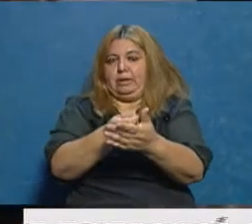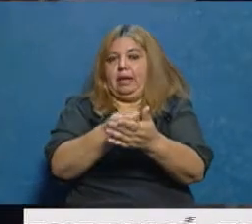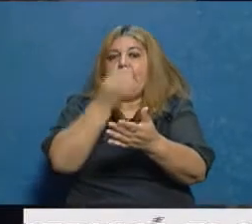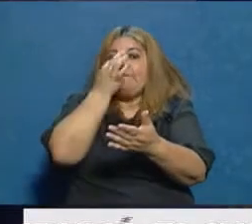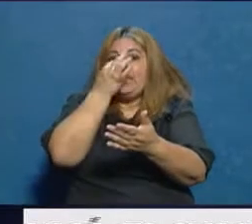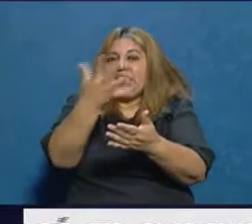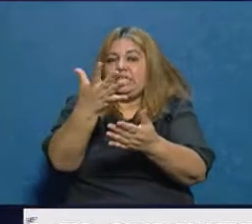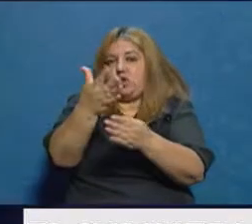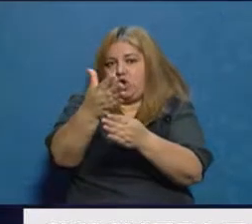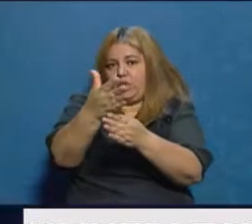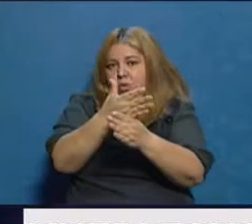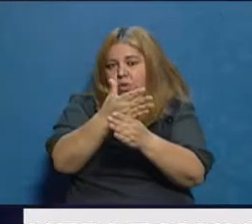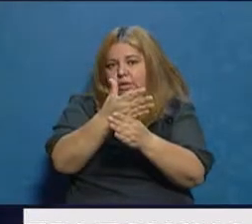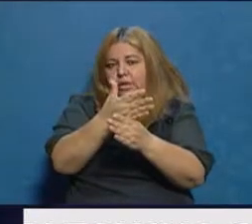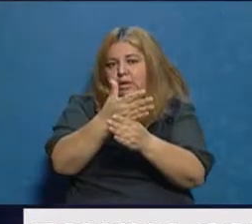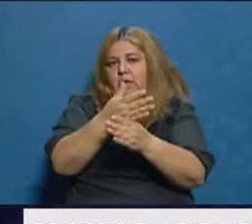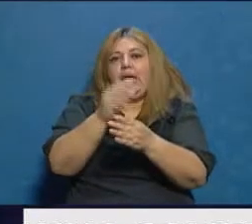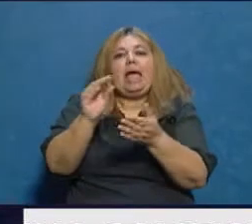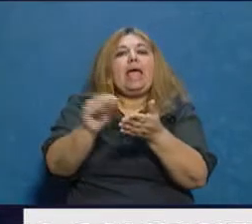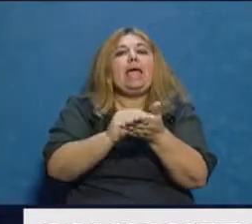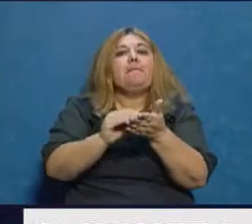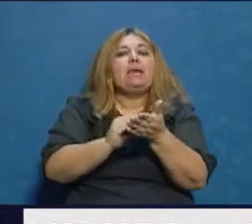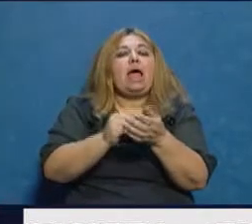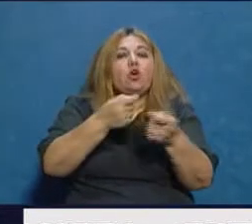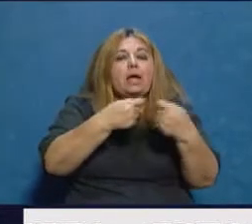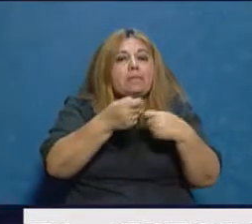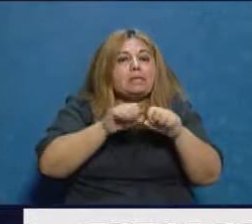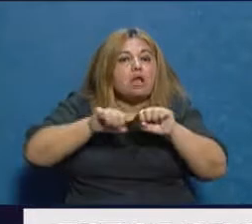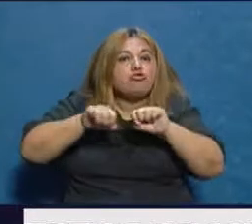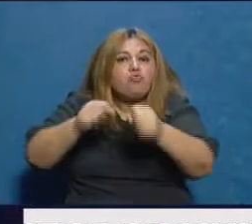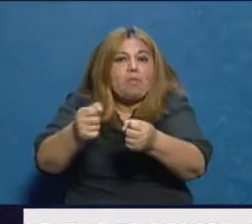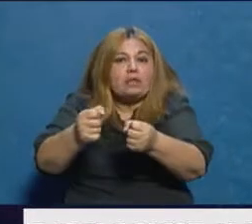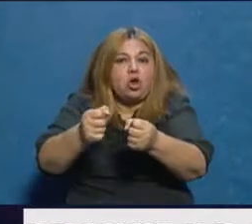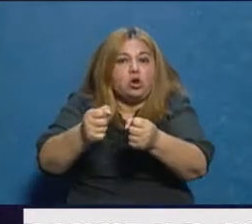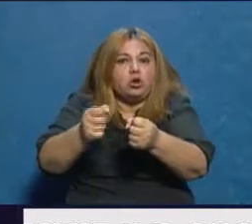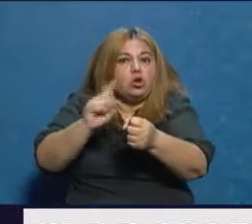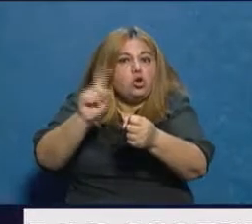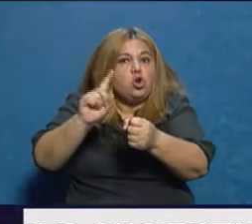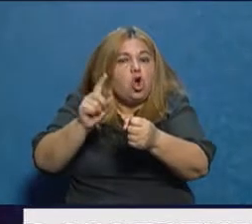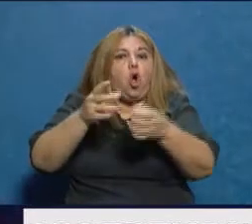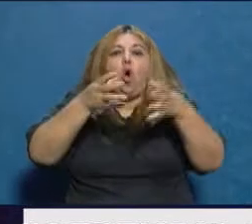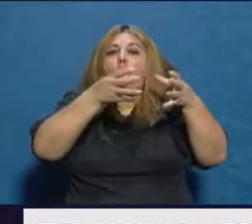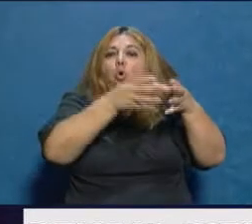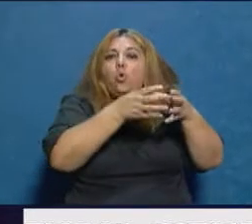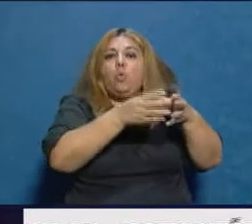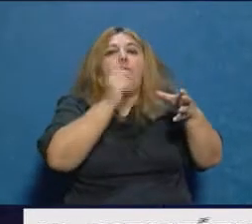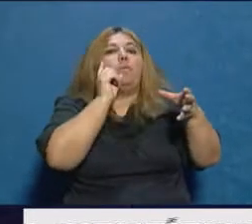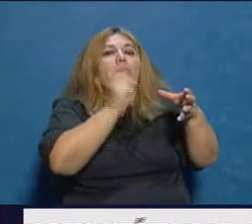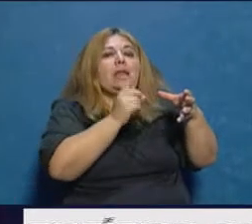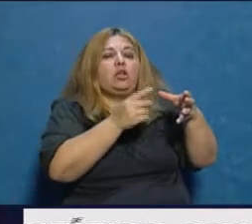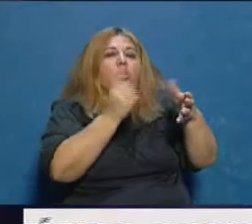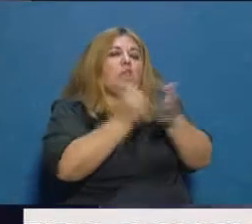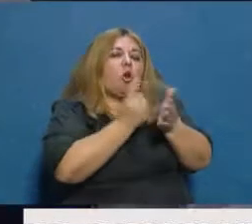empleados que sean suspendidos por las empresas por la crisis y no de los grupos de riesgo que no puedan